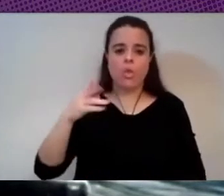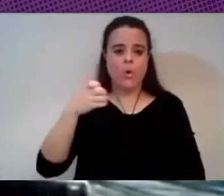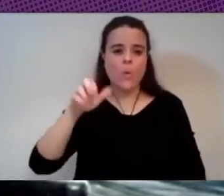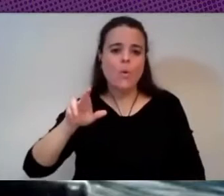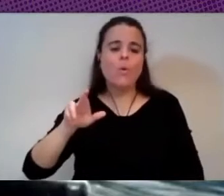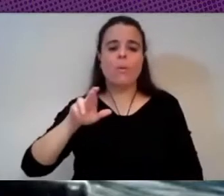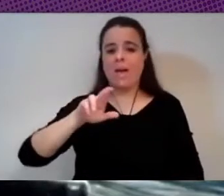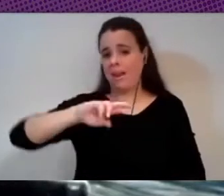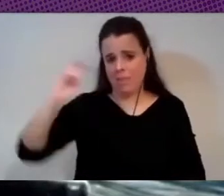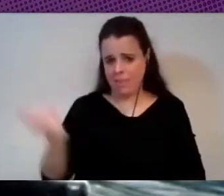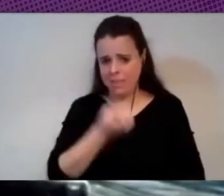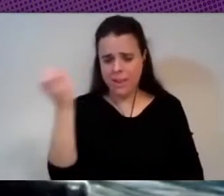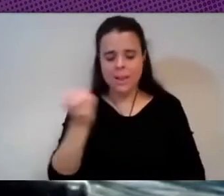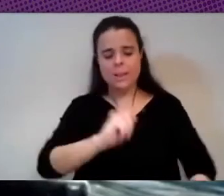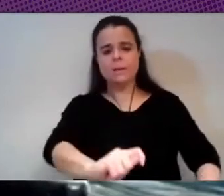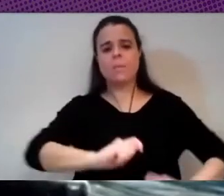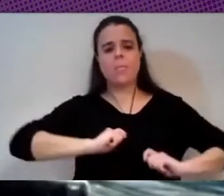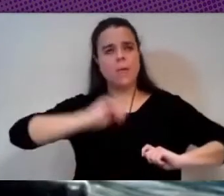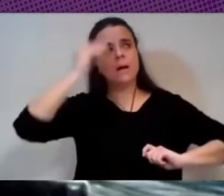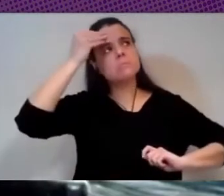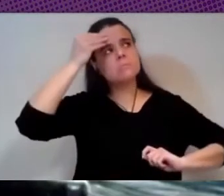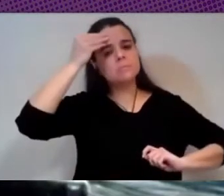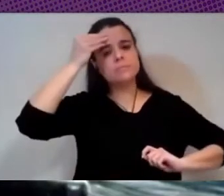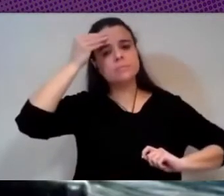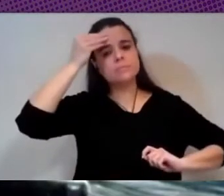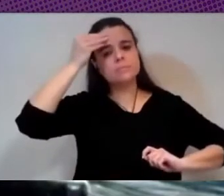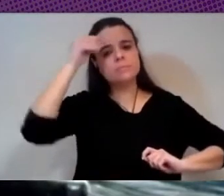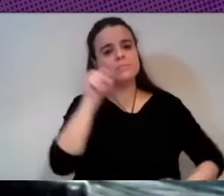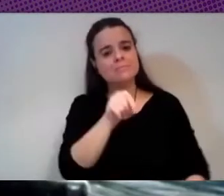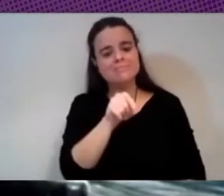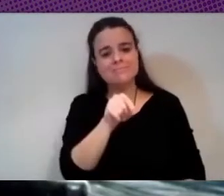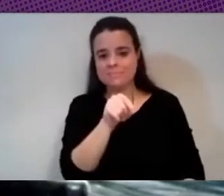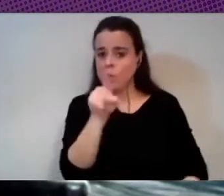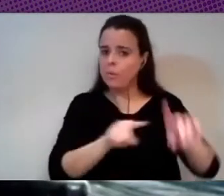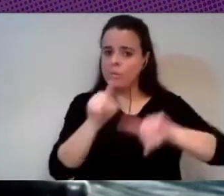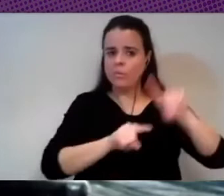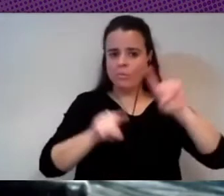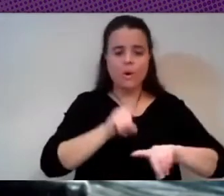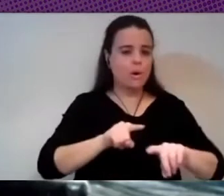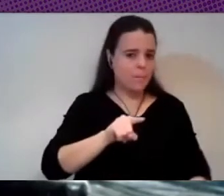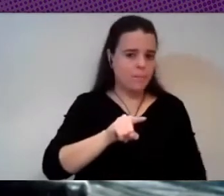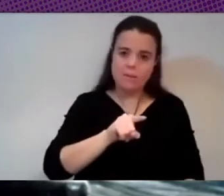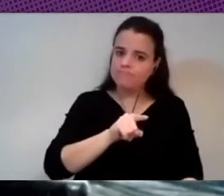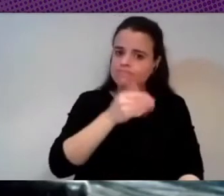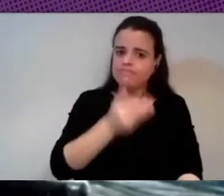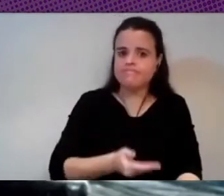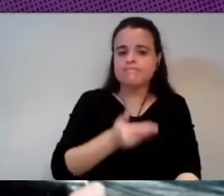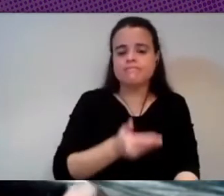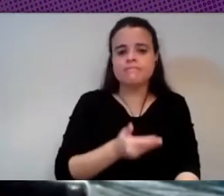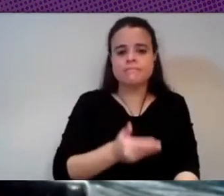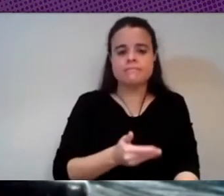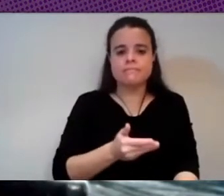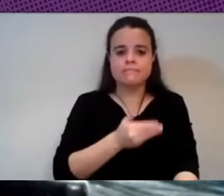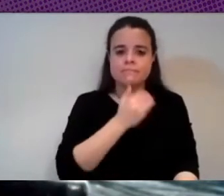el economy me han hecho pensar que esto es uno de más grandes problemas que hay definitivamente que